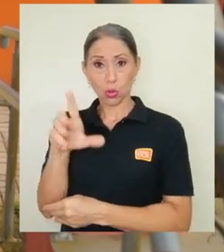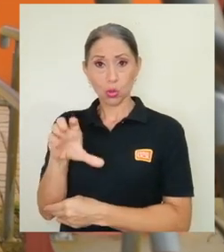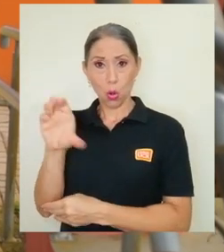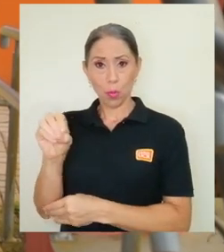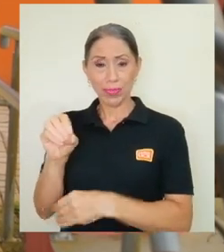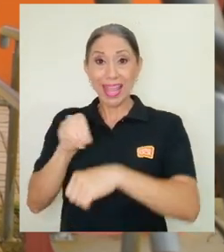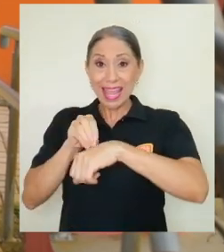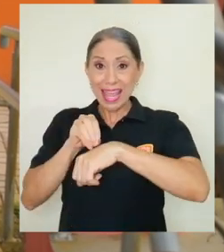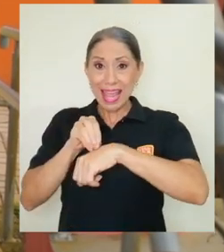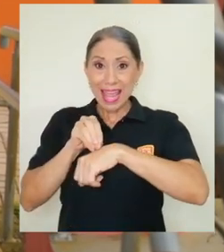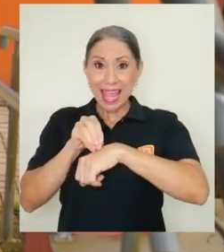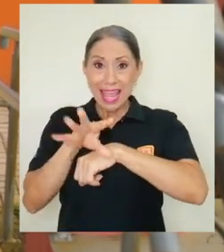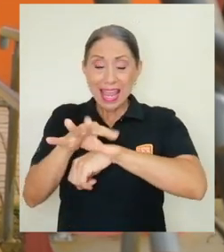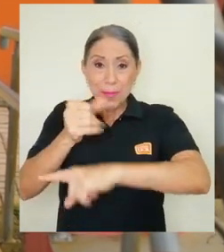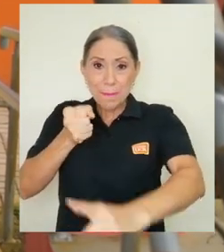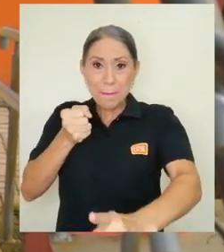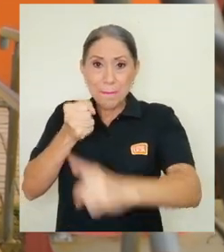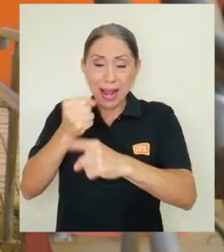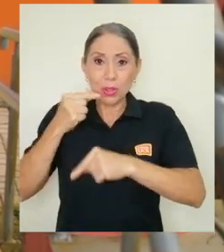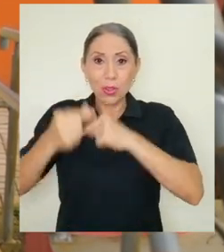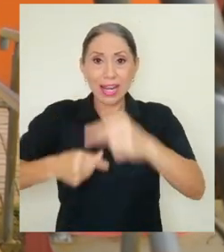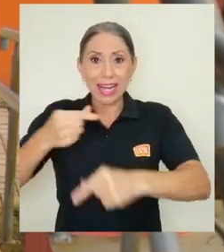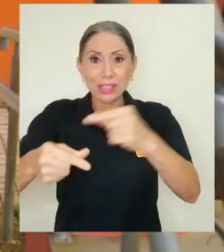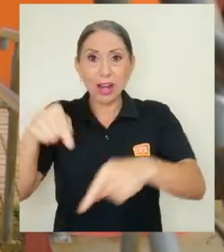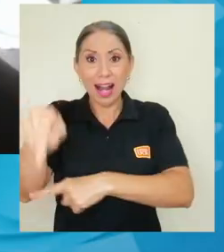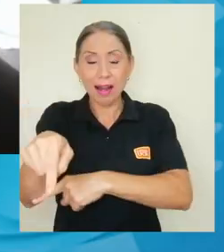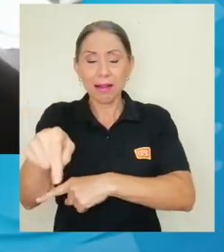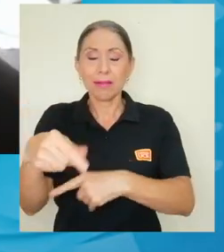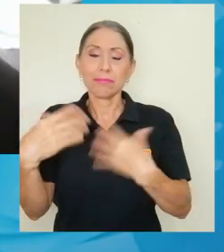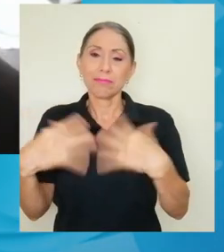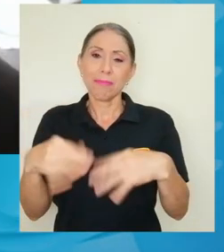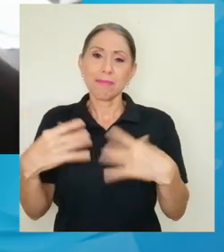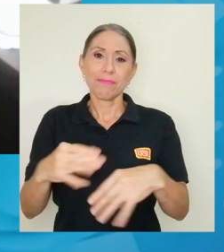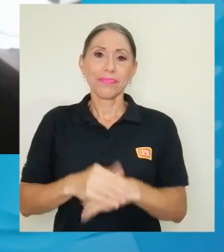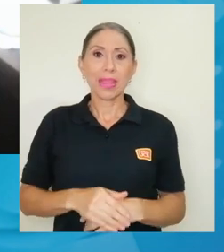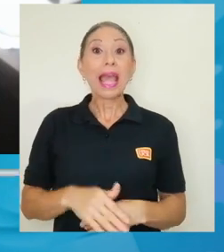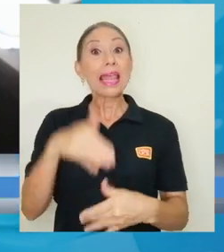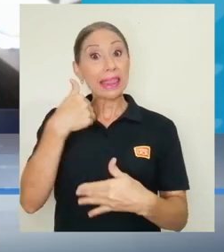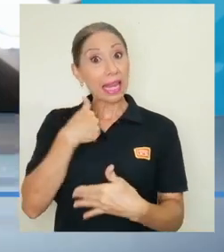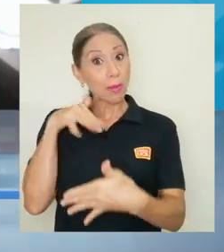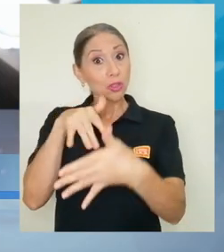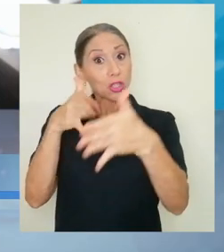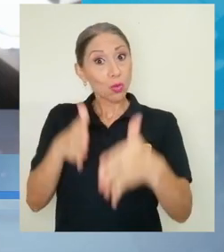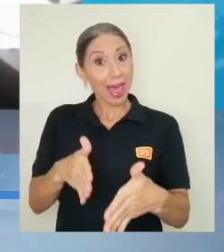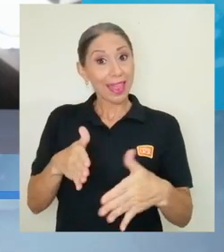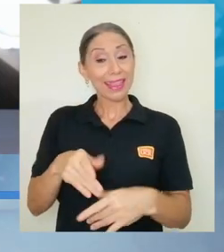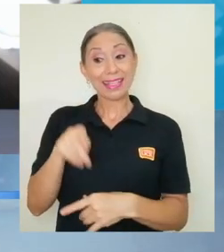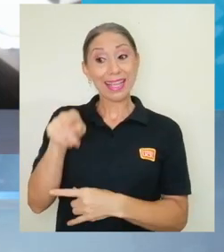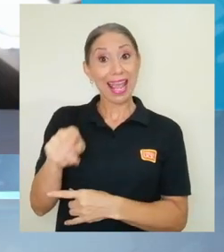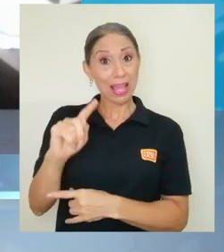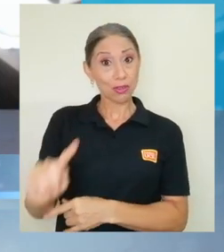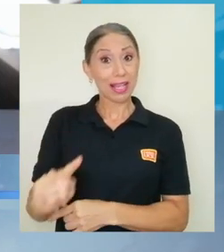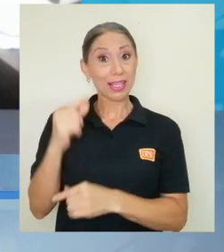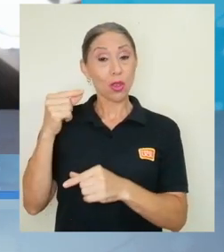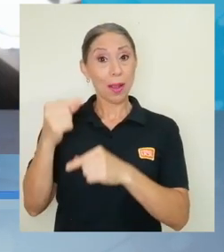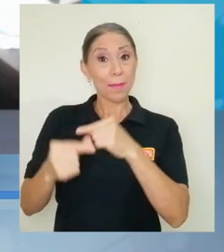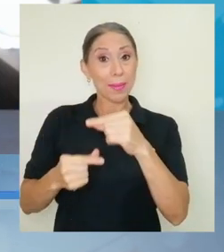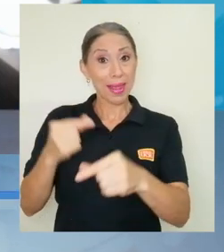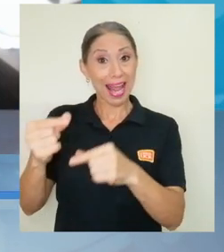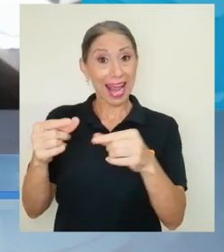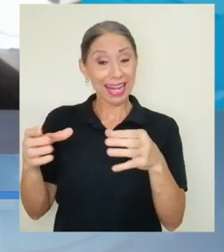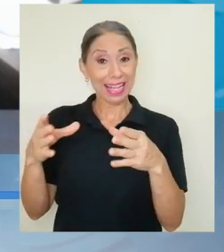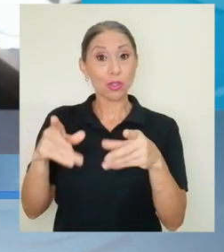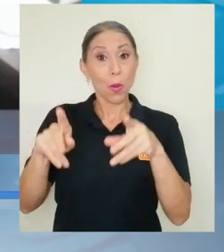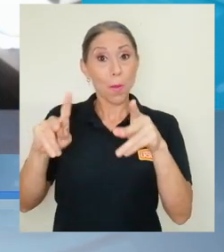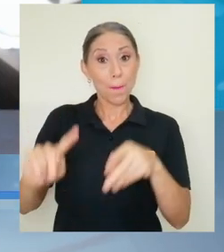generacional de la sede es indiscutible. Tenemos estudiantes que han sido la primera generación, que han tenido educación